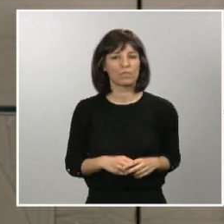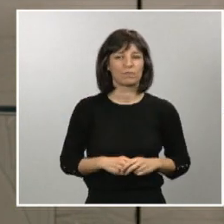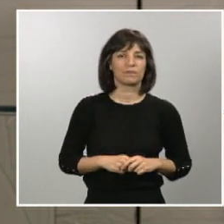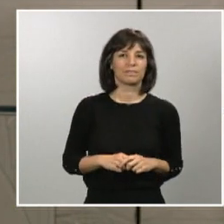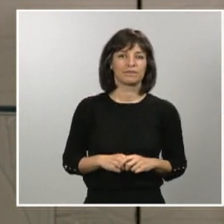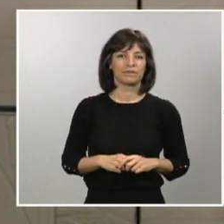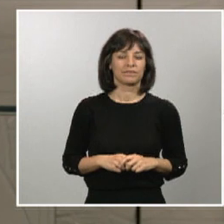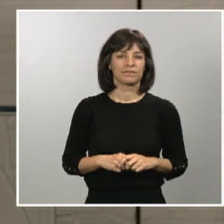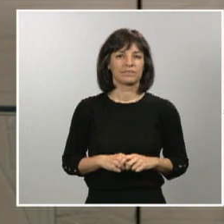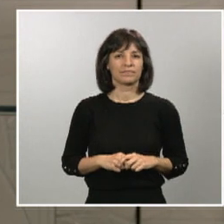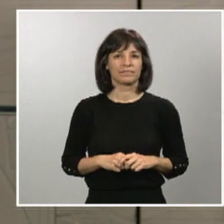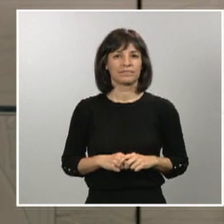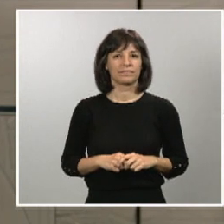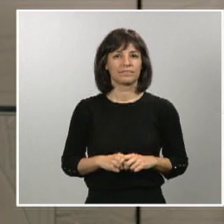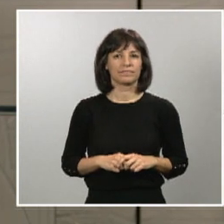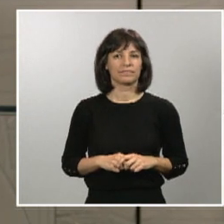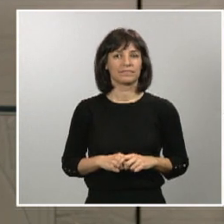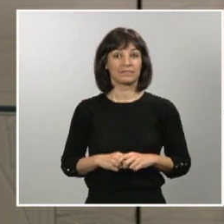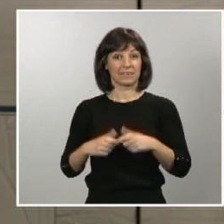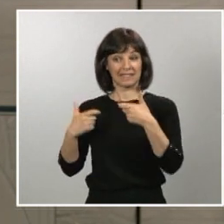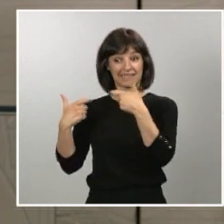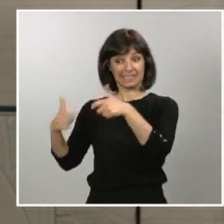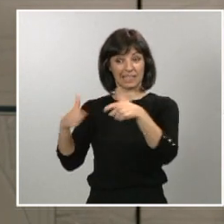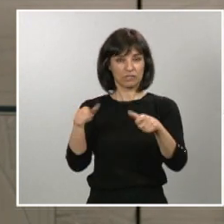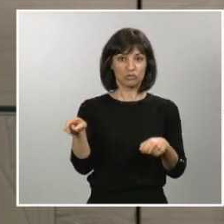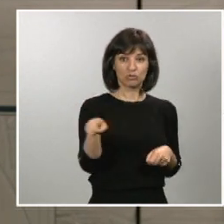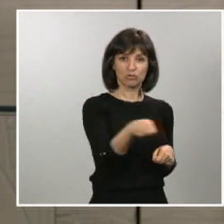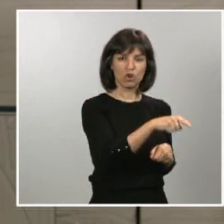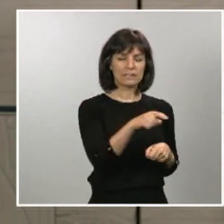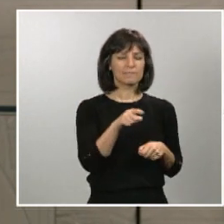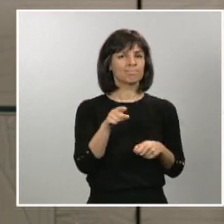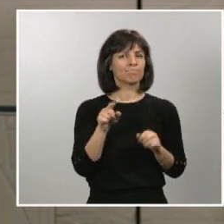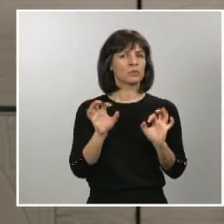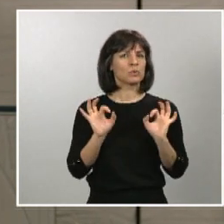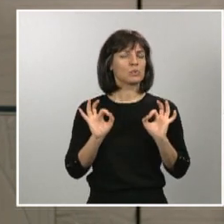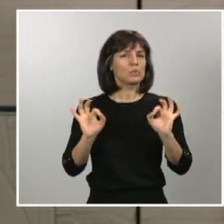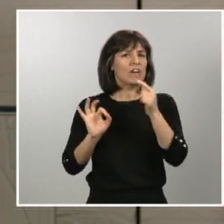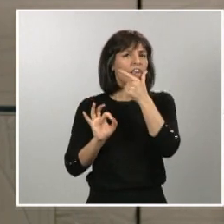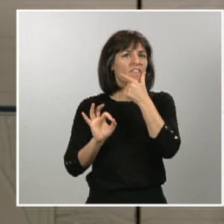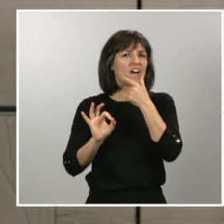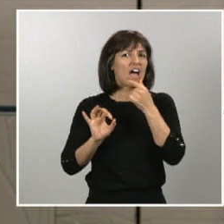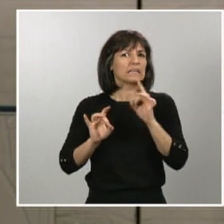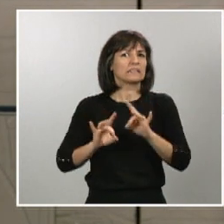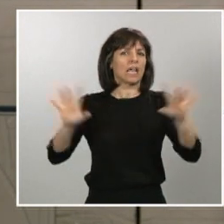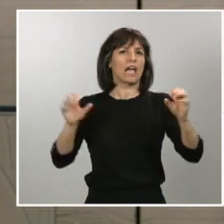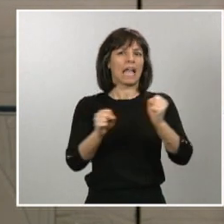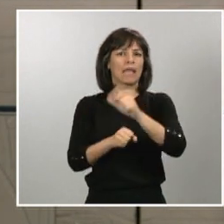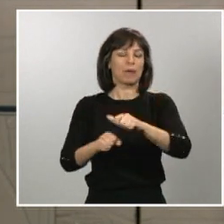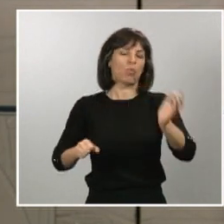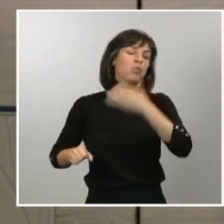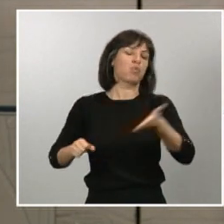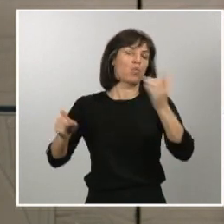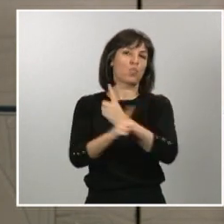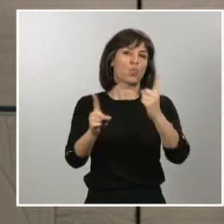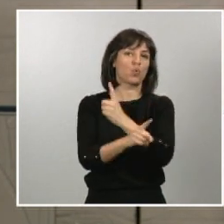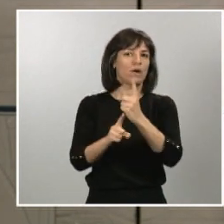específico a aquellos sectores que tengan una enorme volatilidad en el ámbito del empleo o para los que